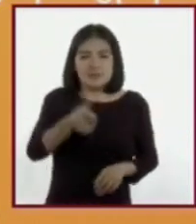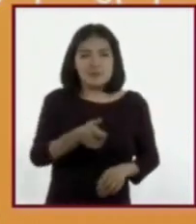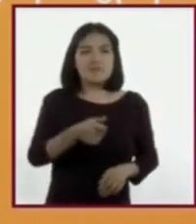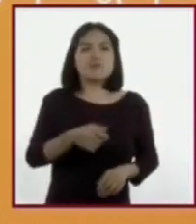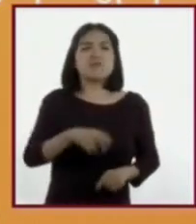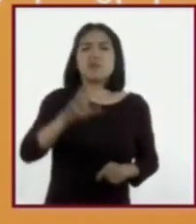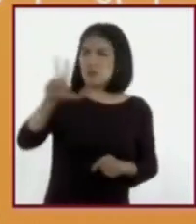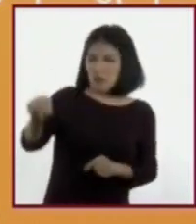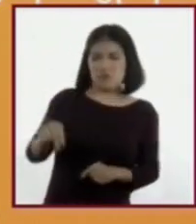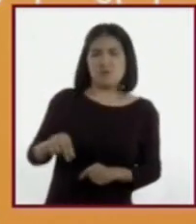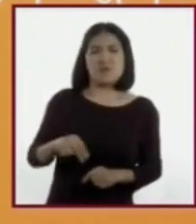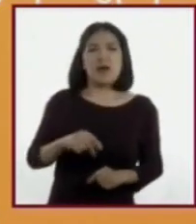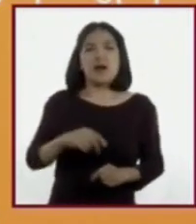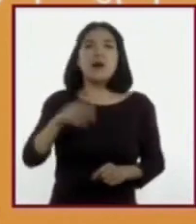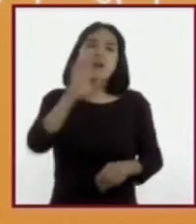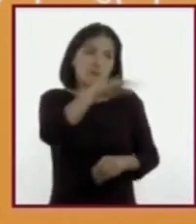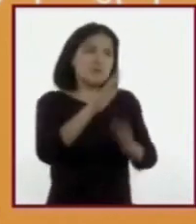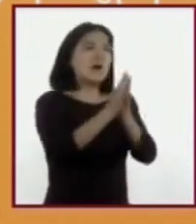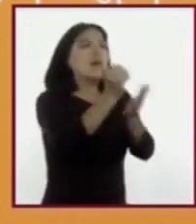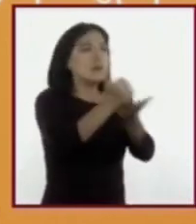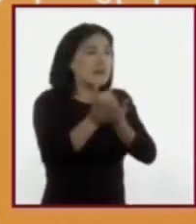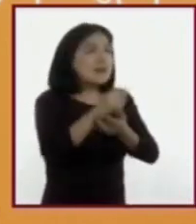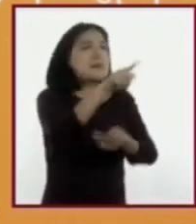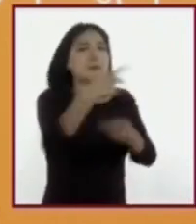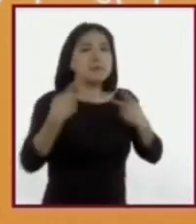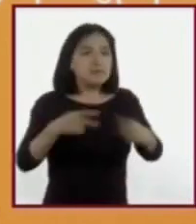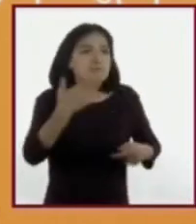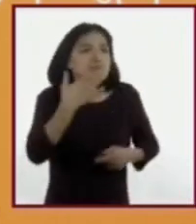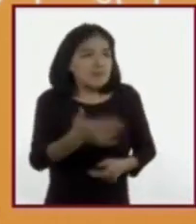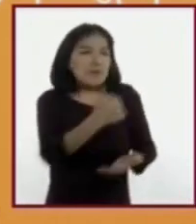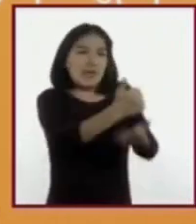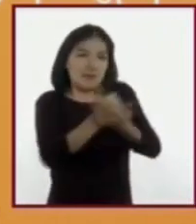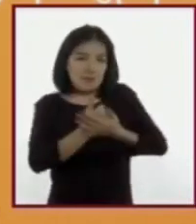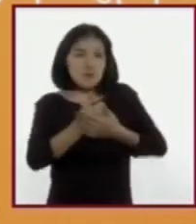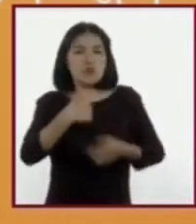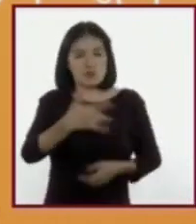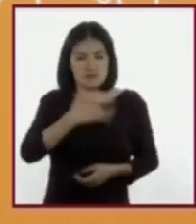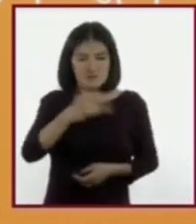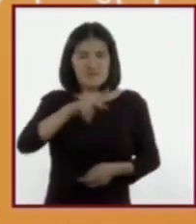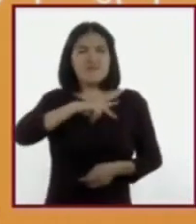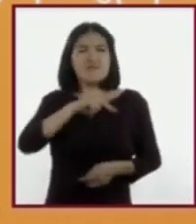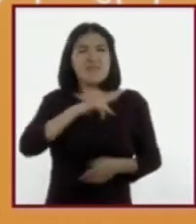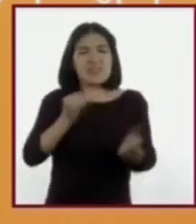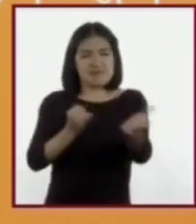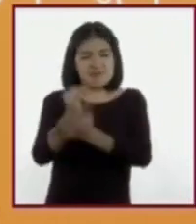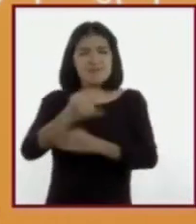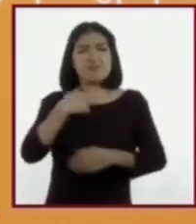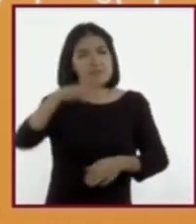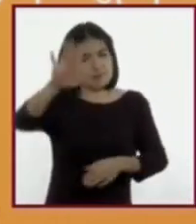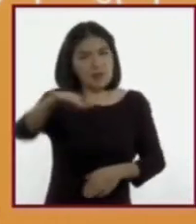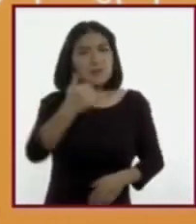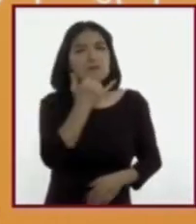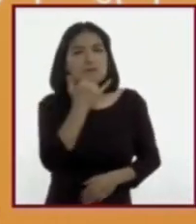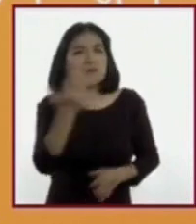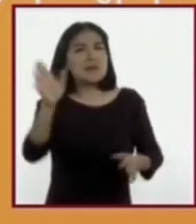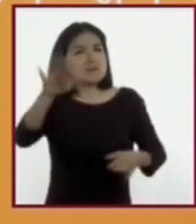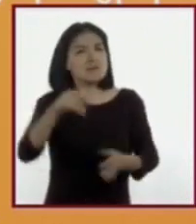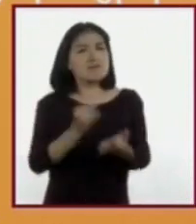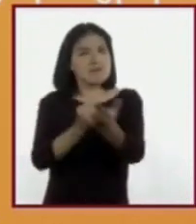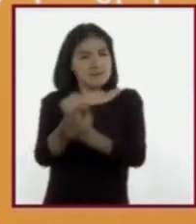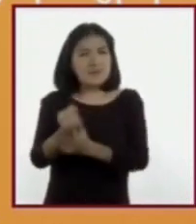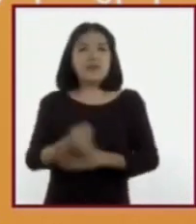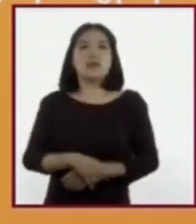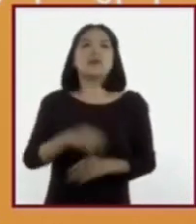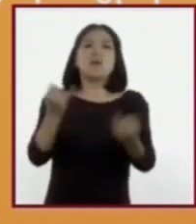pedir ayuda, decir lo que quiero y lo que siento, exigir mis derechos, etc. Serán muy útiles